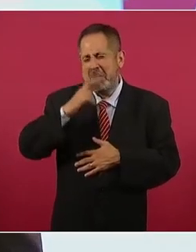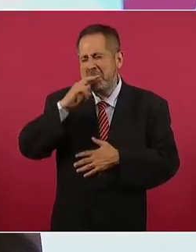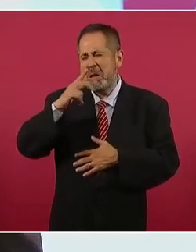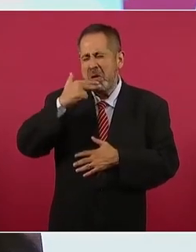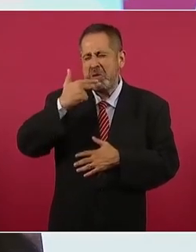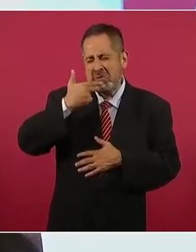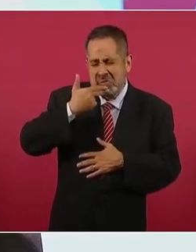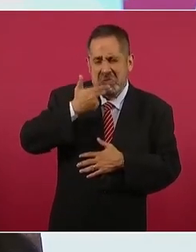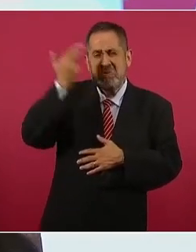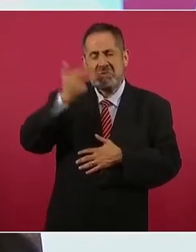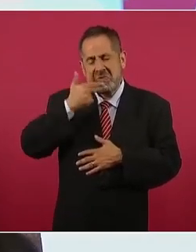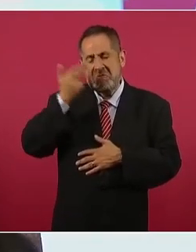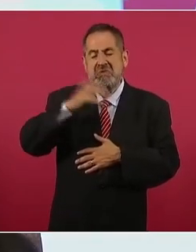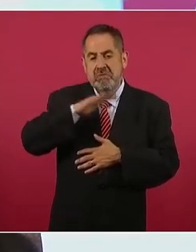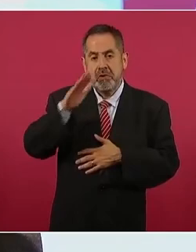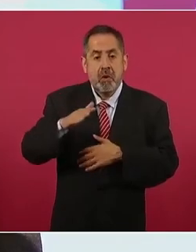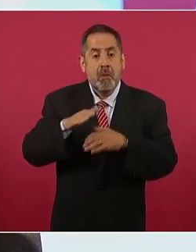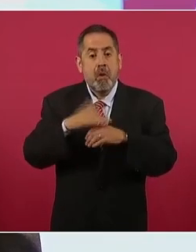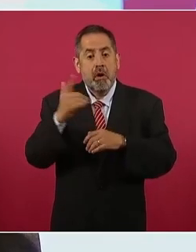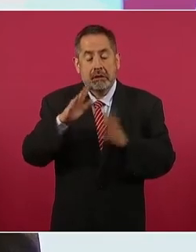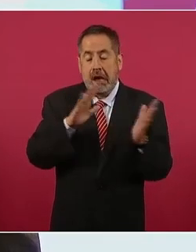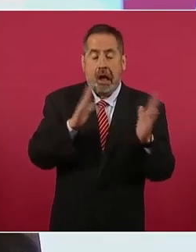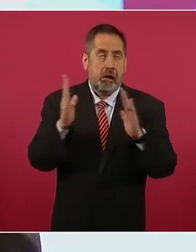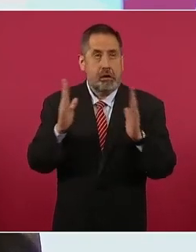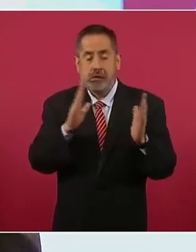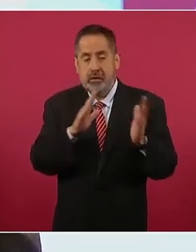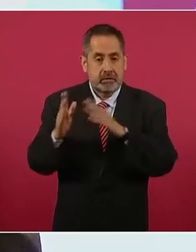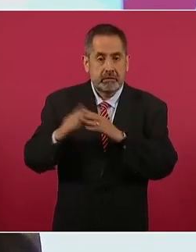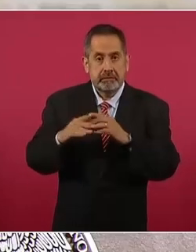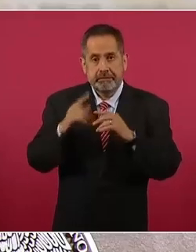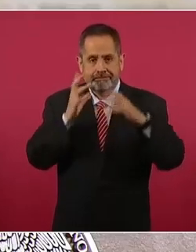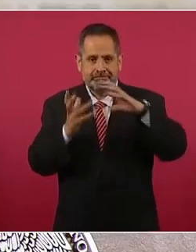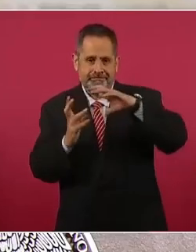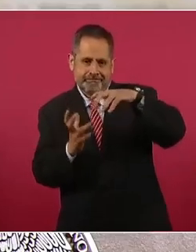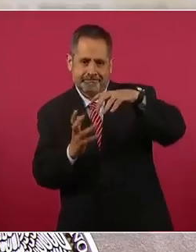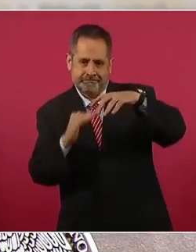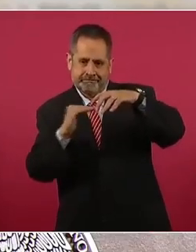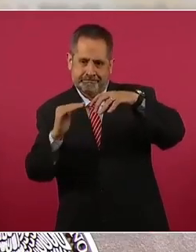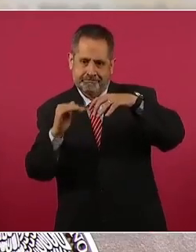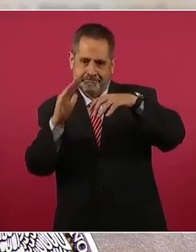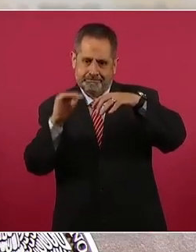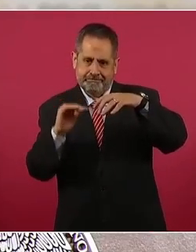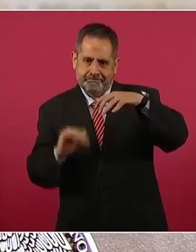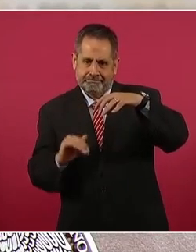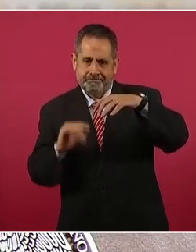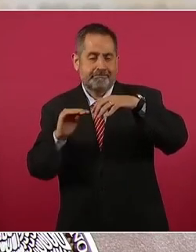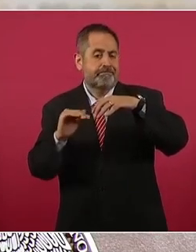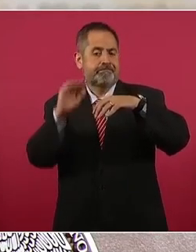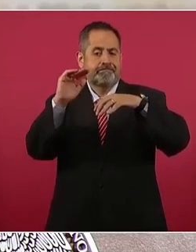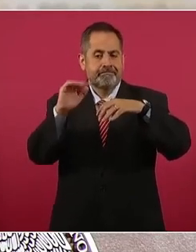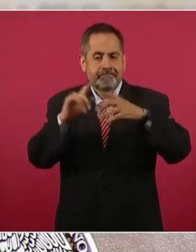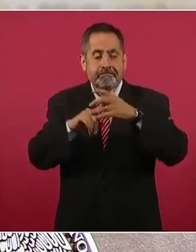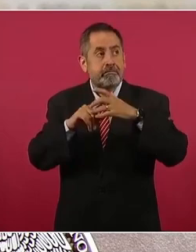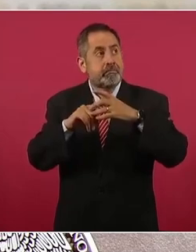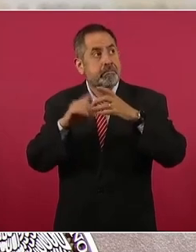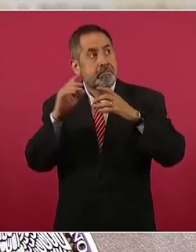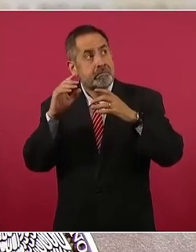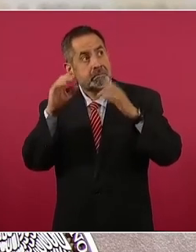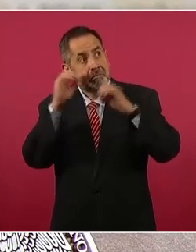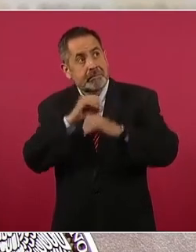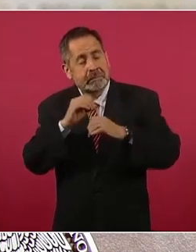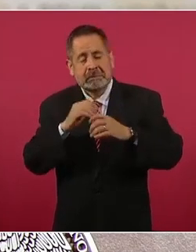y en algunos horarios y latitudes, más que en otros. Hay mayor riesgo en quienes requieren de